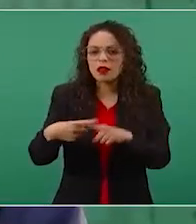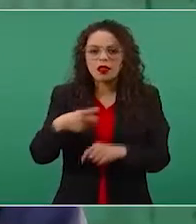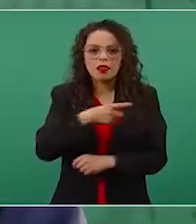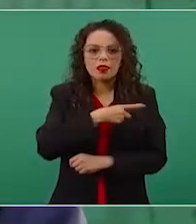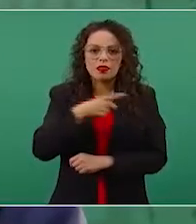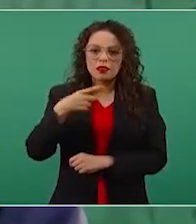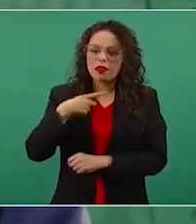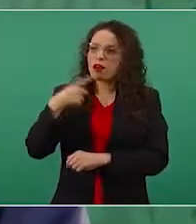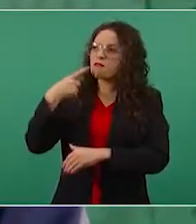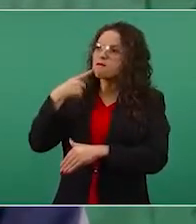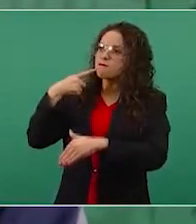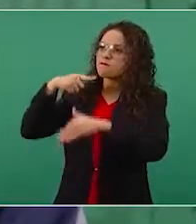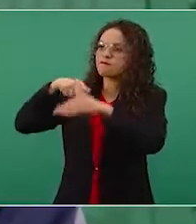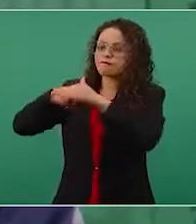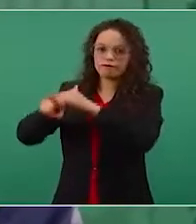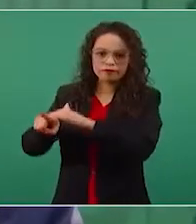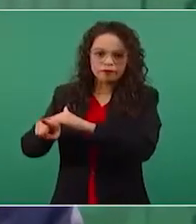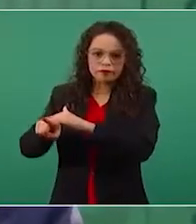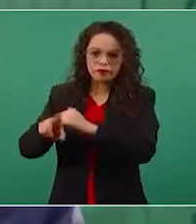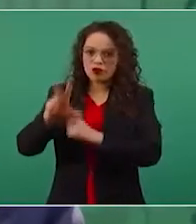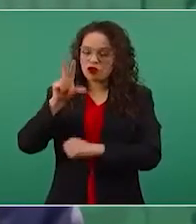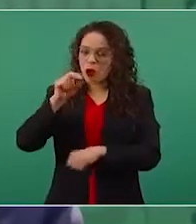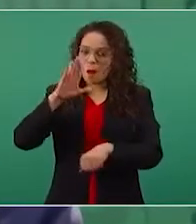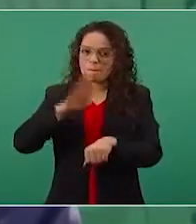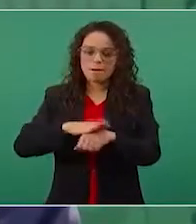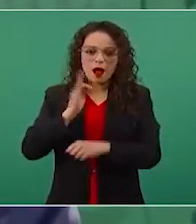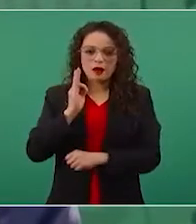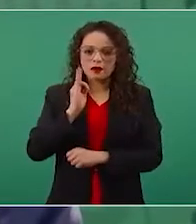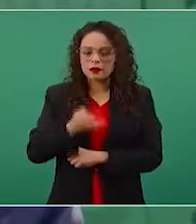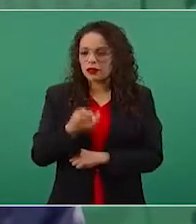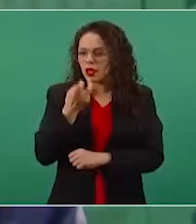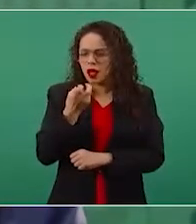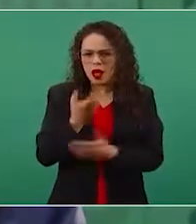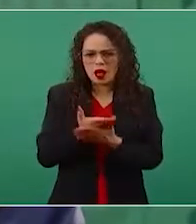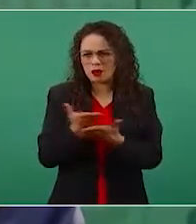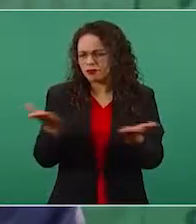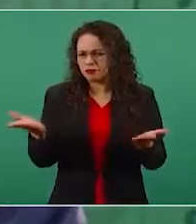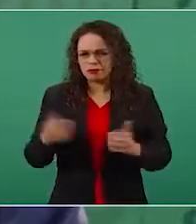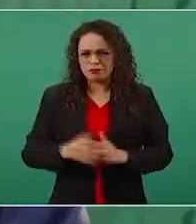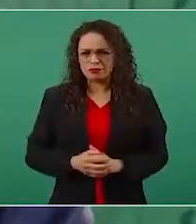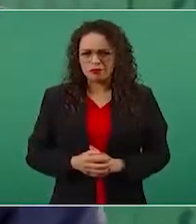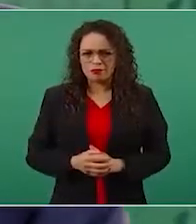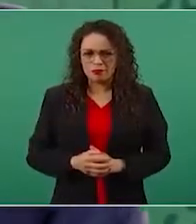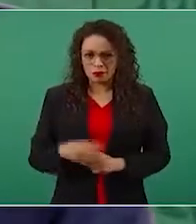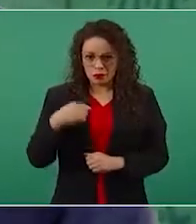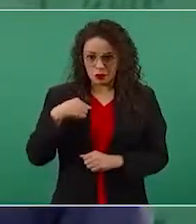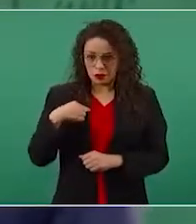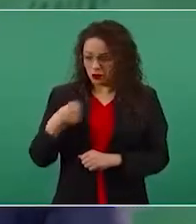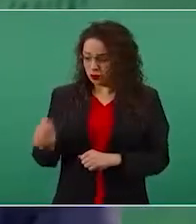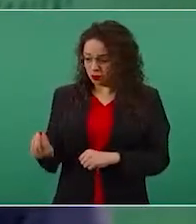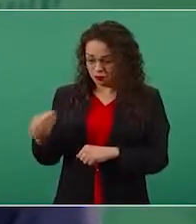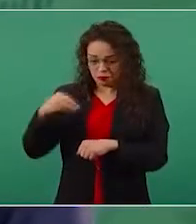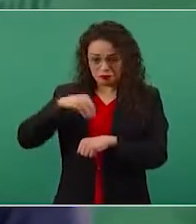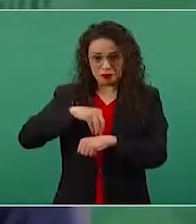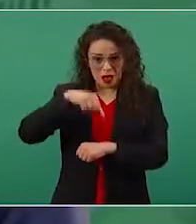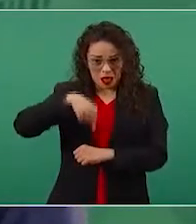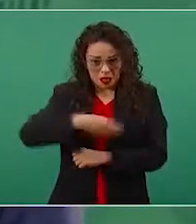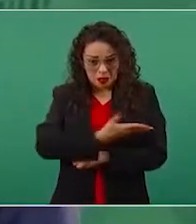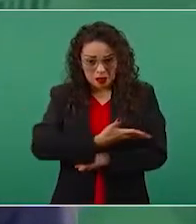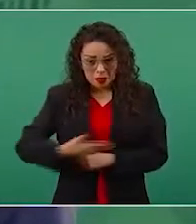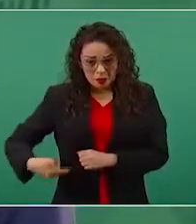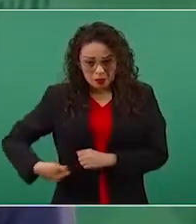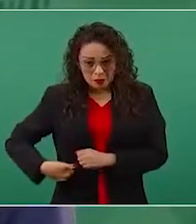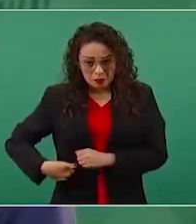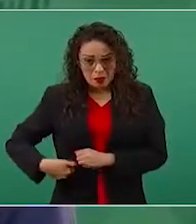No llegamos aquí para eternizar la